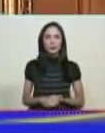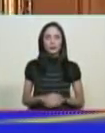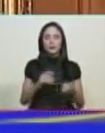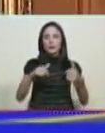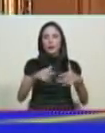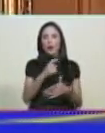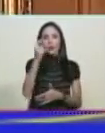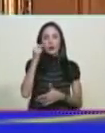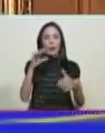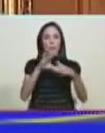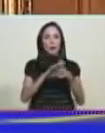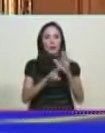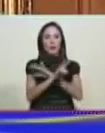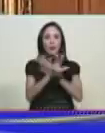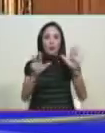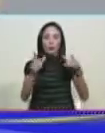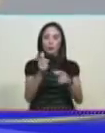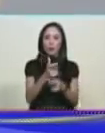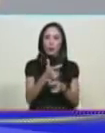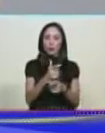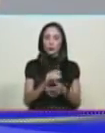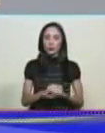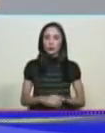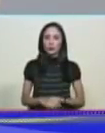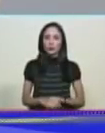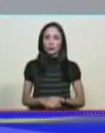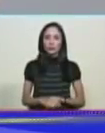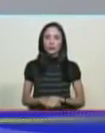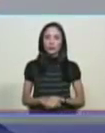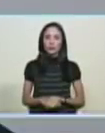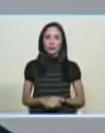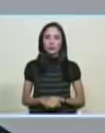martes 28 de agosto ¿verdad?